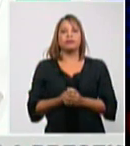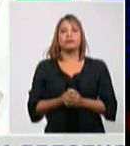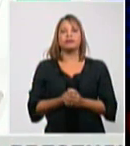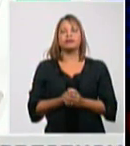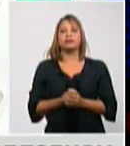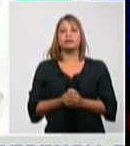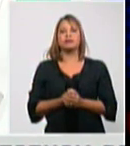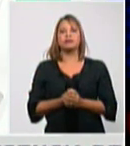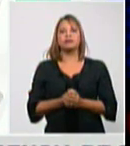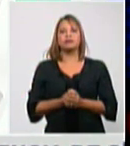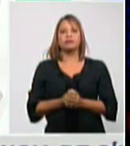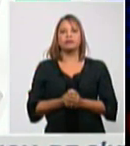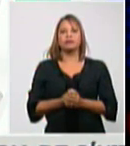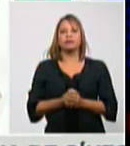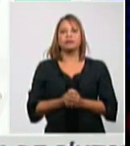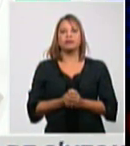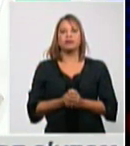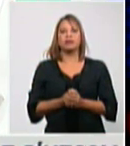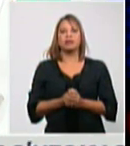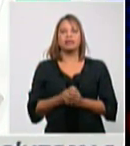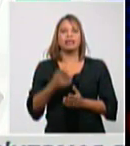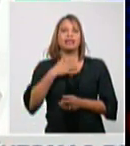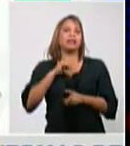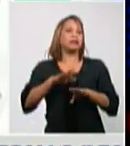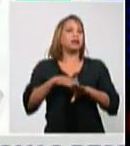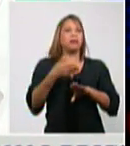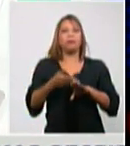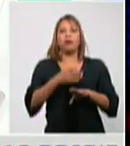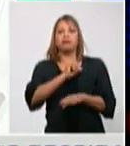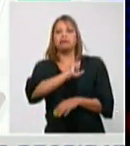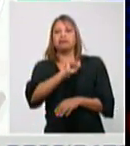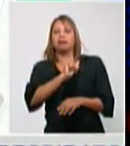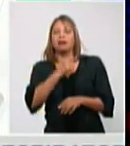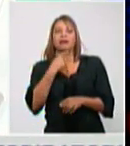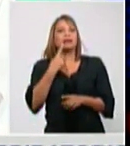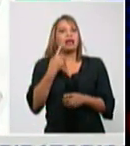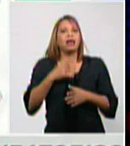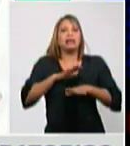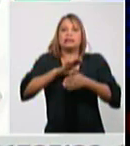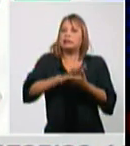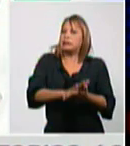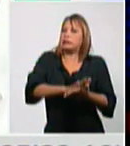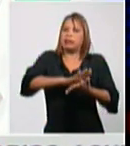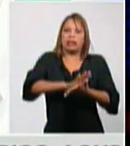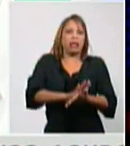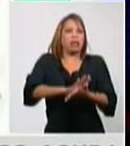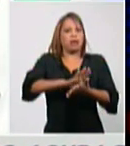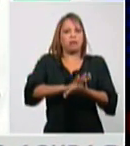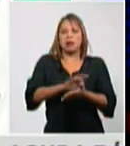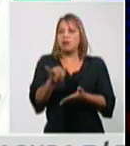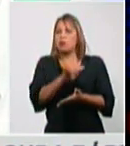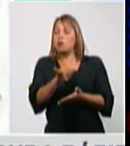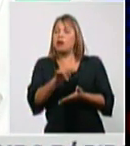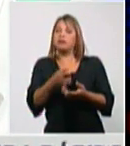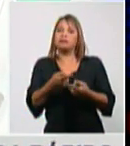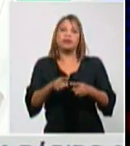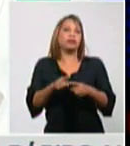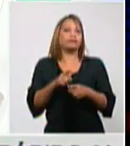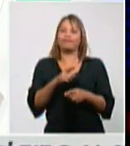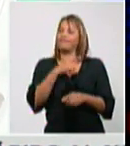a una parada cardíaca en asistoria. Se trató de reanimar igualmente, pero no fue posible.